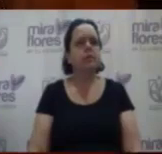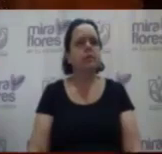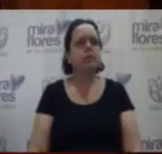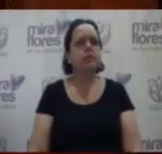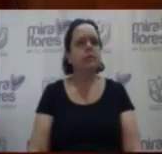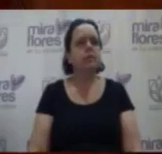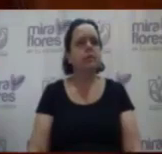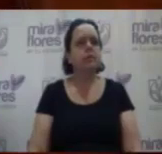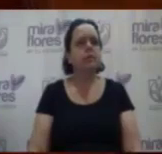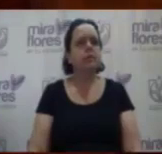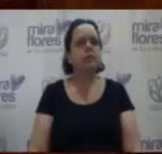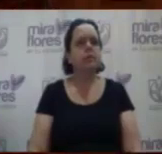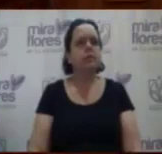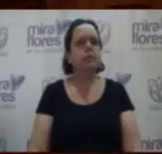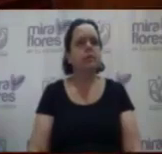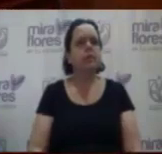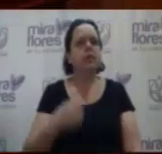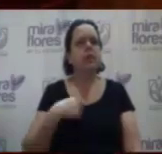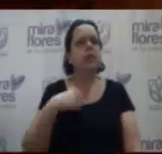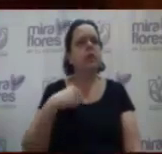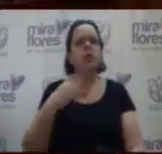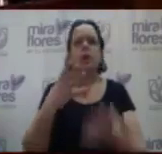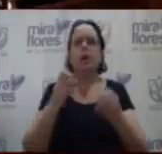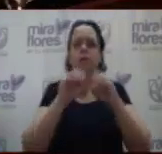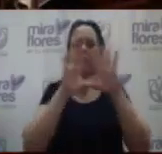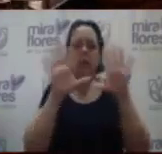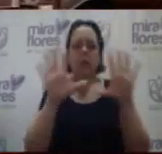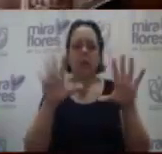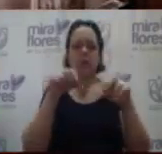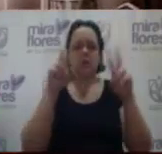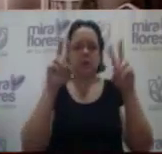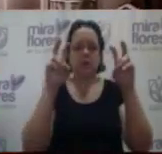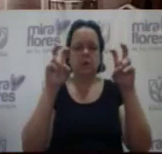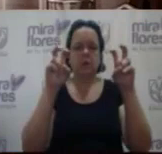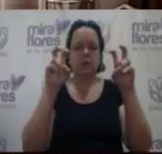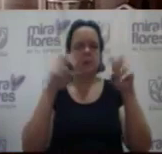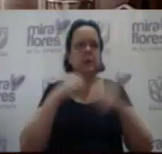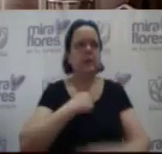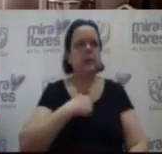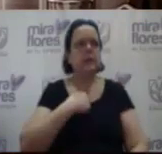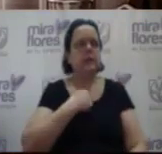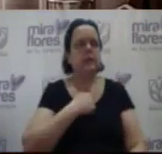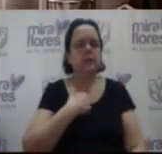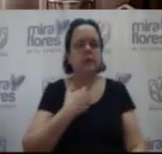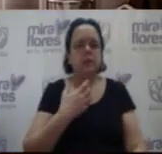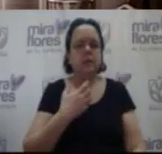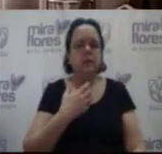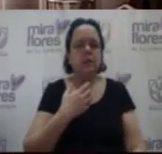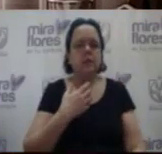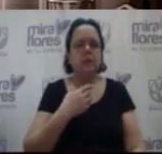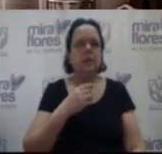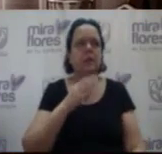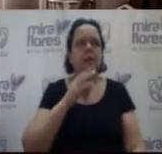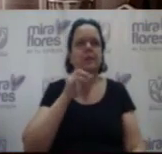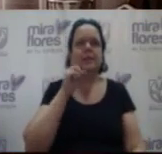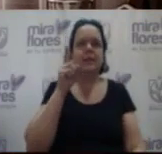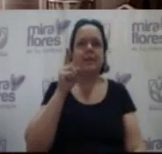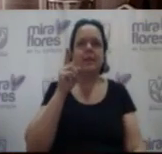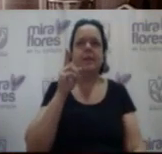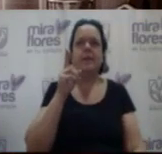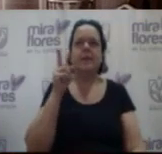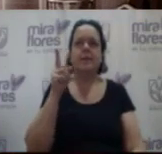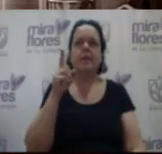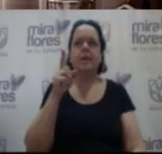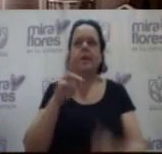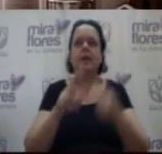Sí, yo quería aclarar sobre este tema. Lamentablemente, el regidor Martín Muzamante no ha estado en la